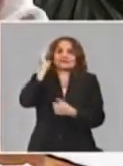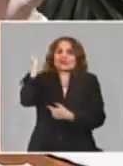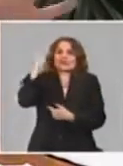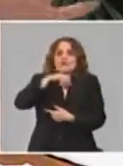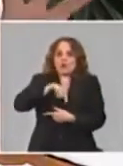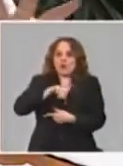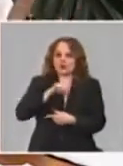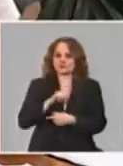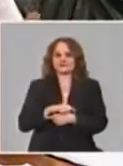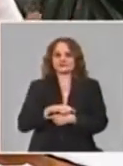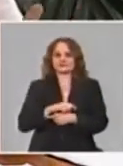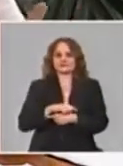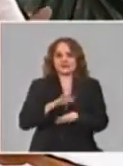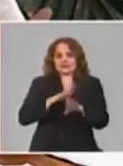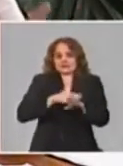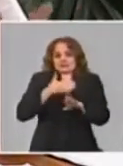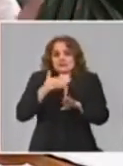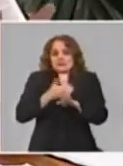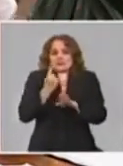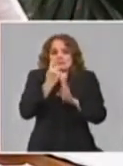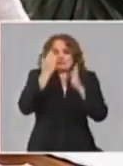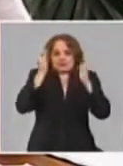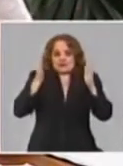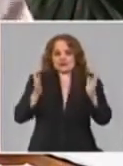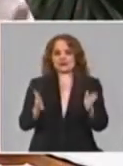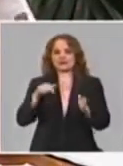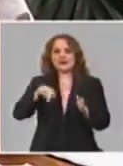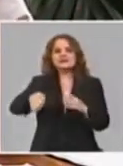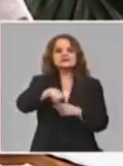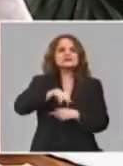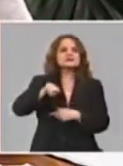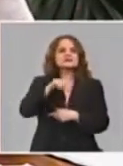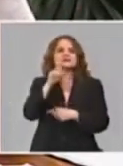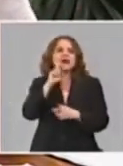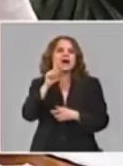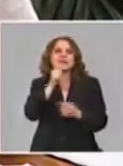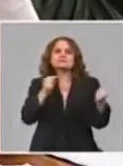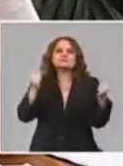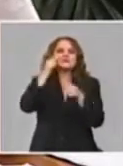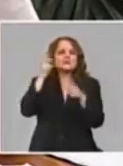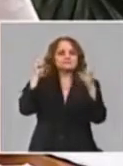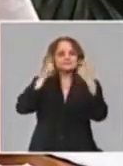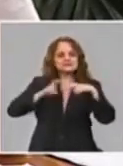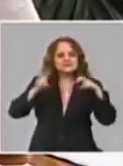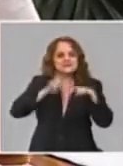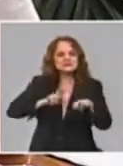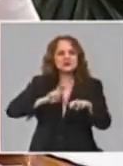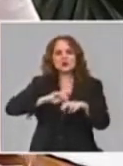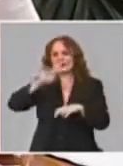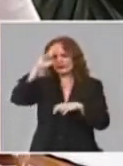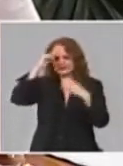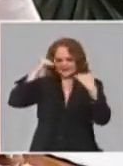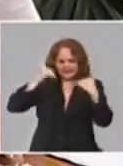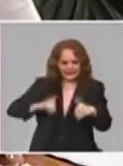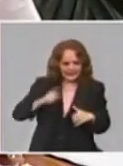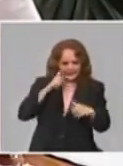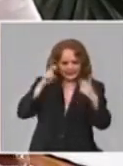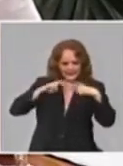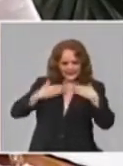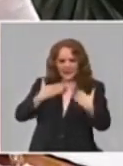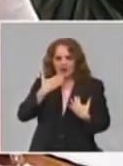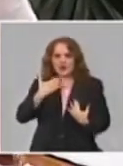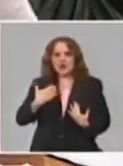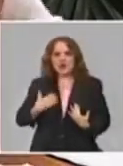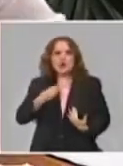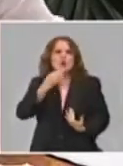vino la primera parte, y ahí predominó las investigaciones clínicas, el acompañamiento, poder construir un